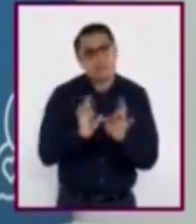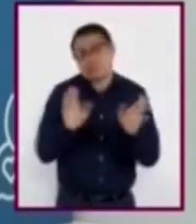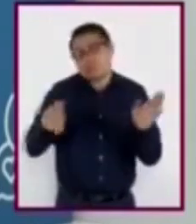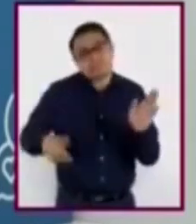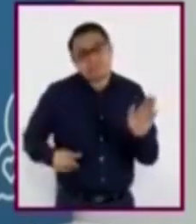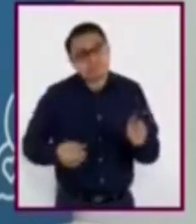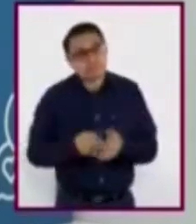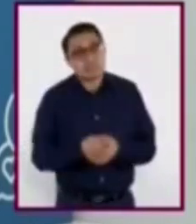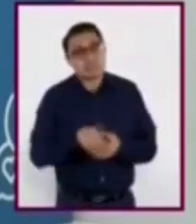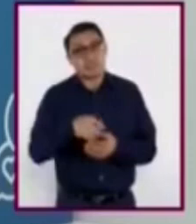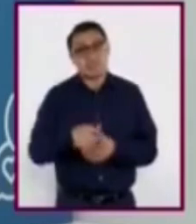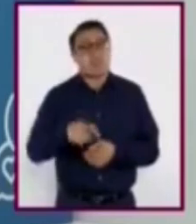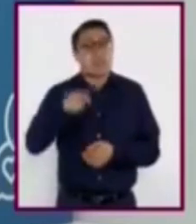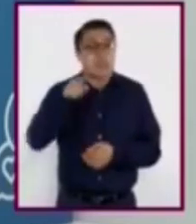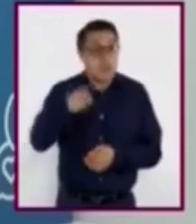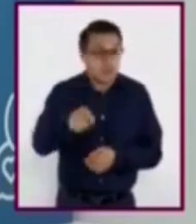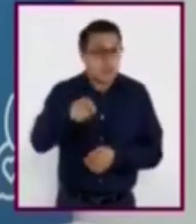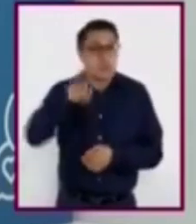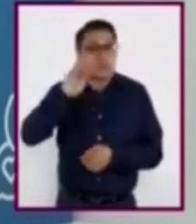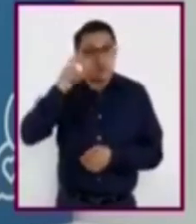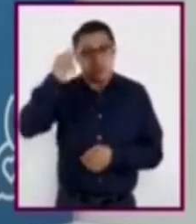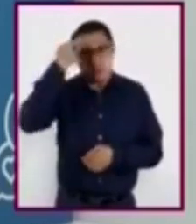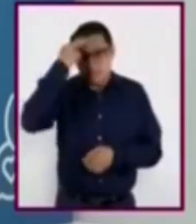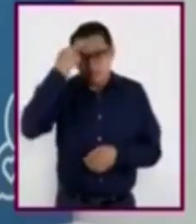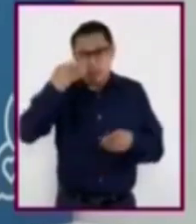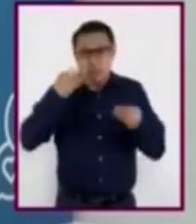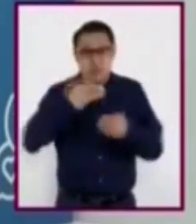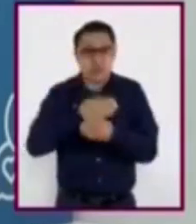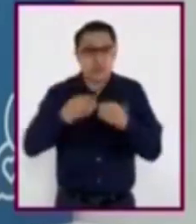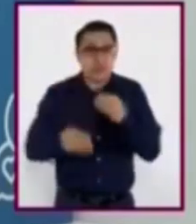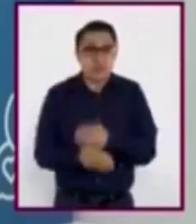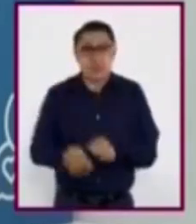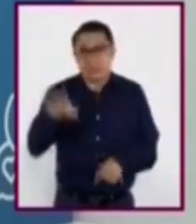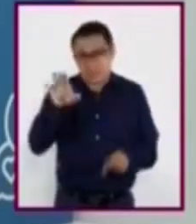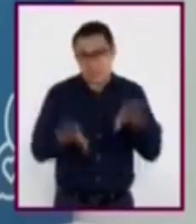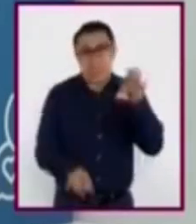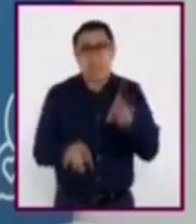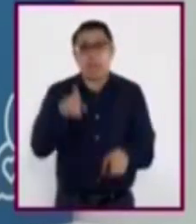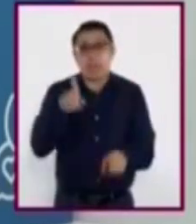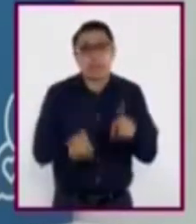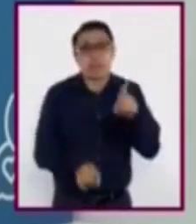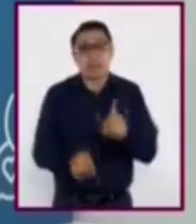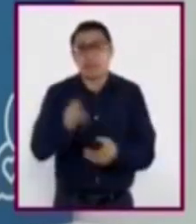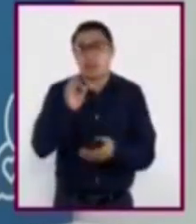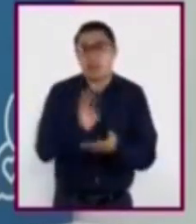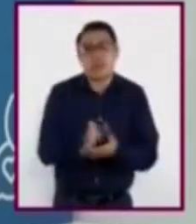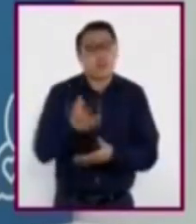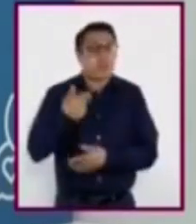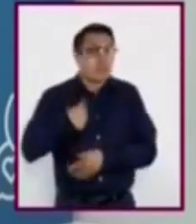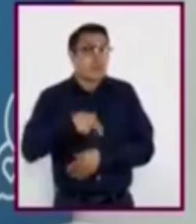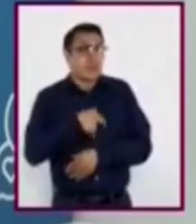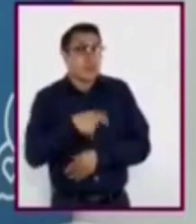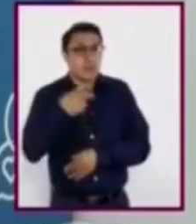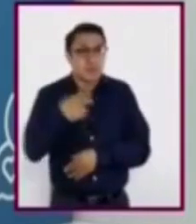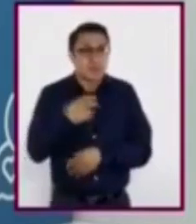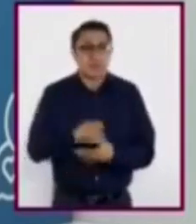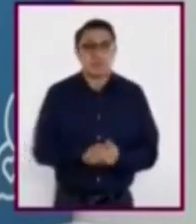que la mayoría de las cosas que hacemos dependen única y exclusivamente de nosotros mismos.